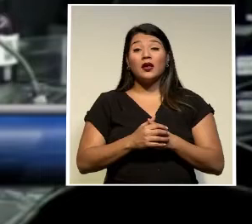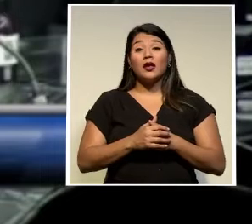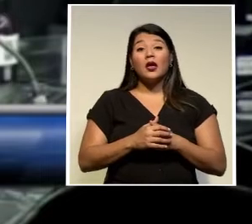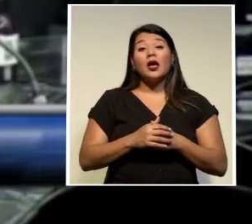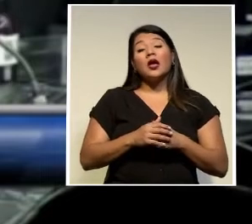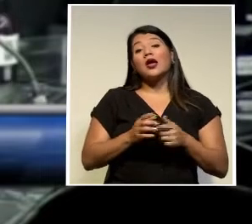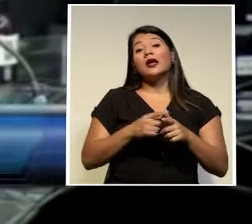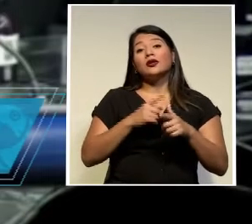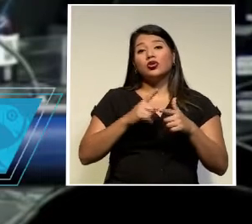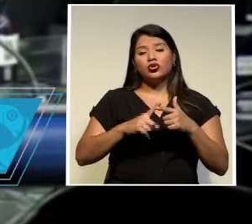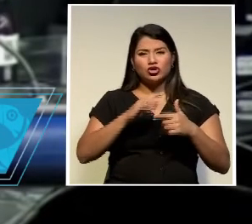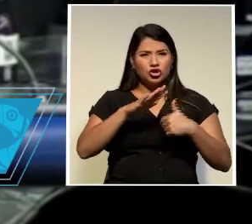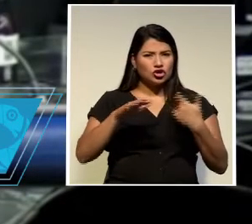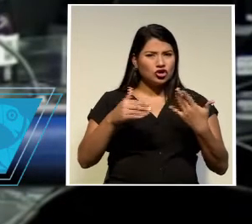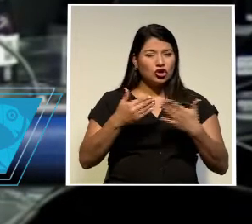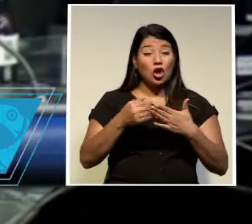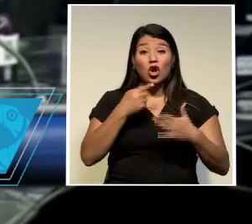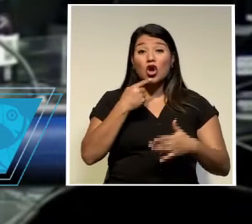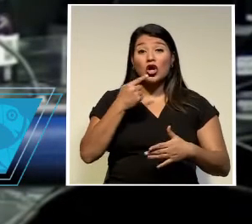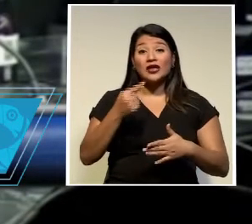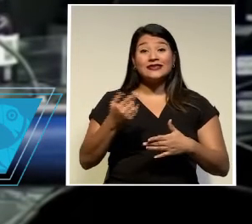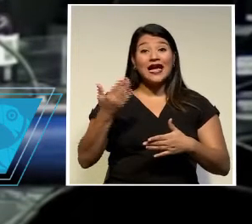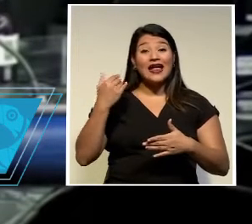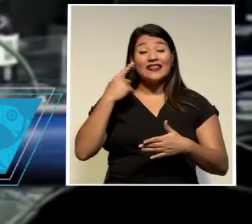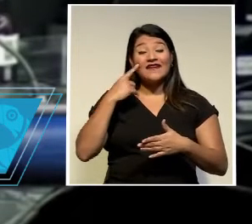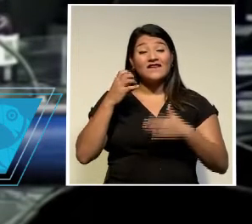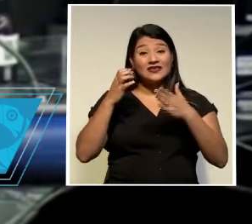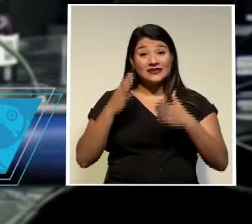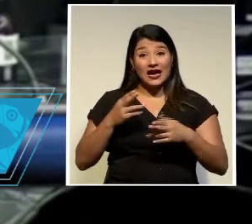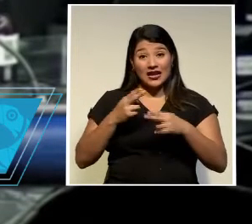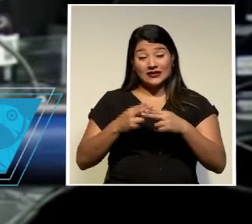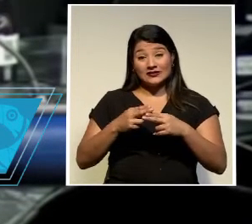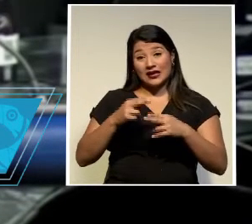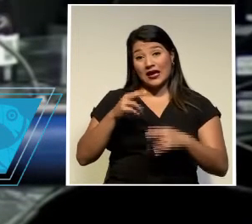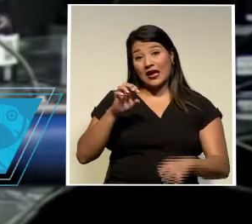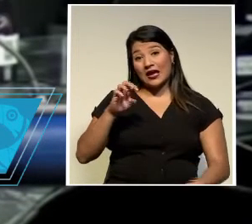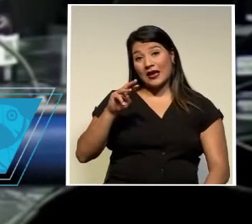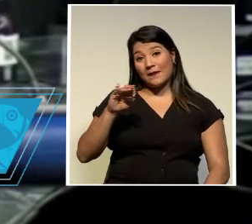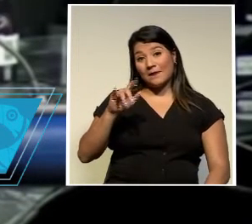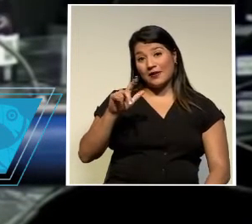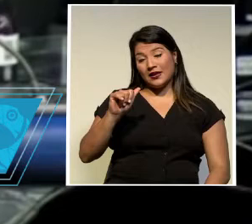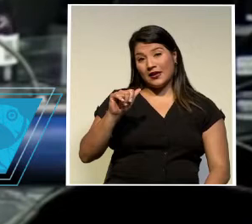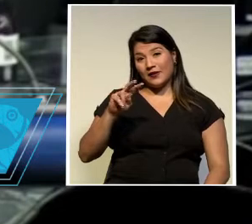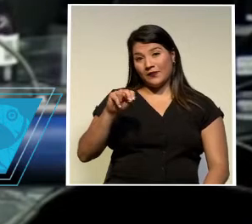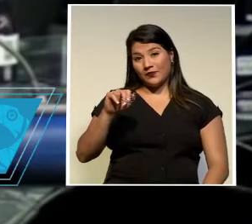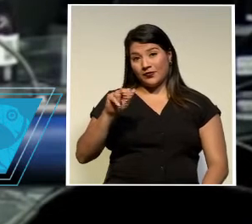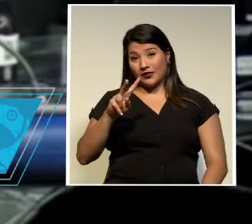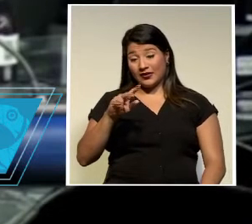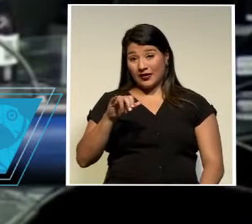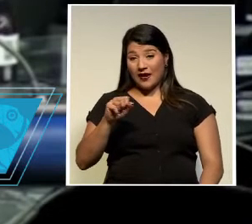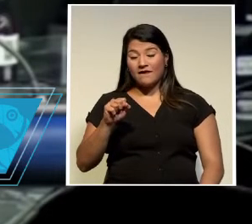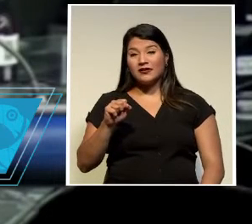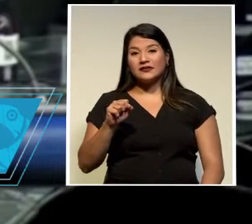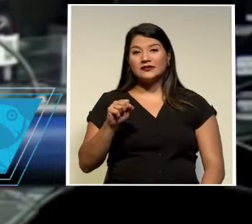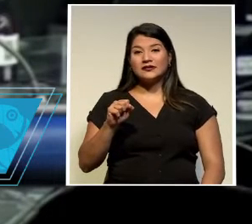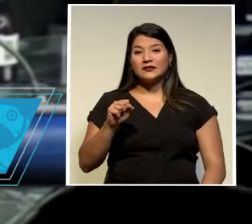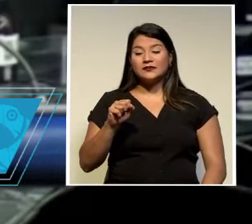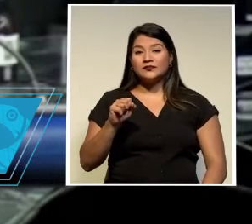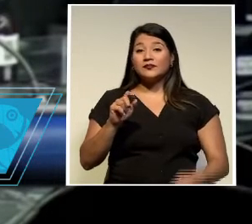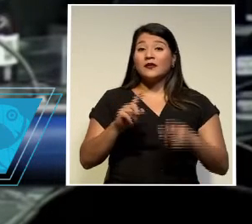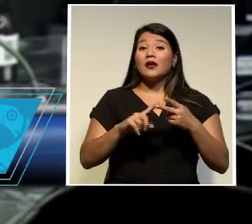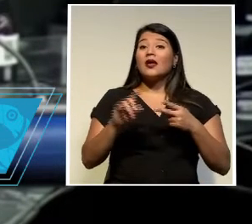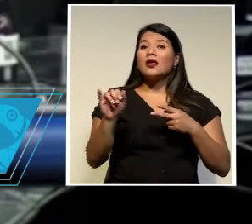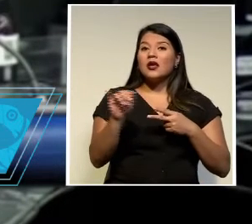las aseveraciones que realiza la ex fiscal general Emilia Navas Aparicio ante esa relatoría así